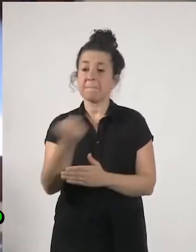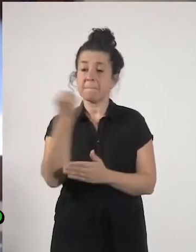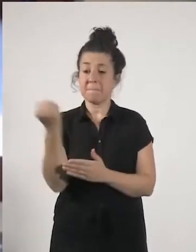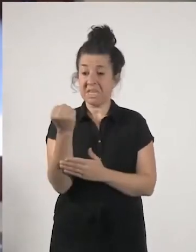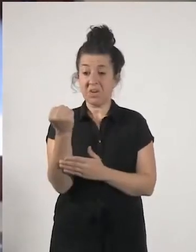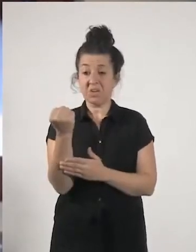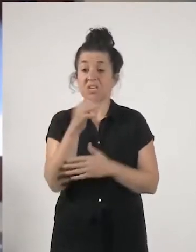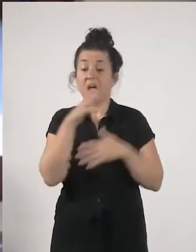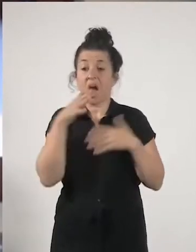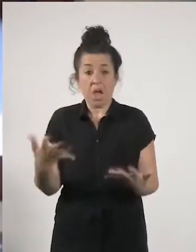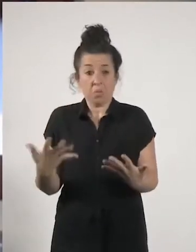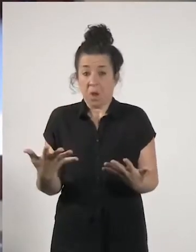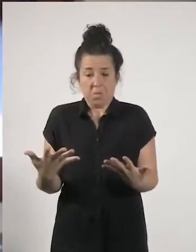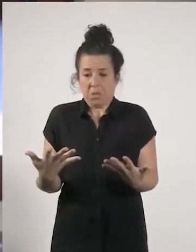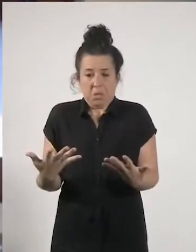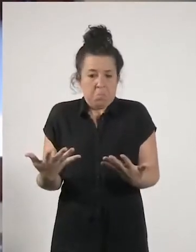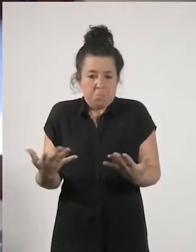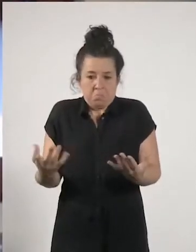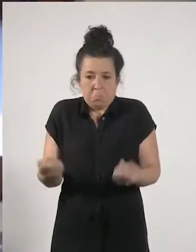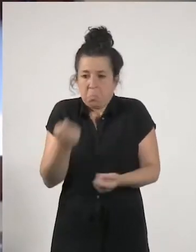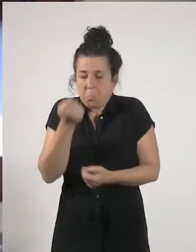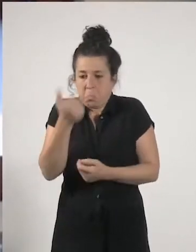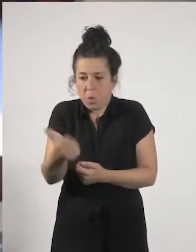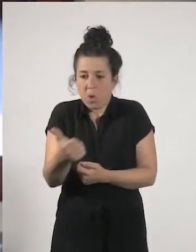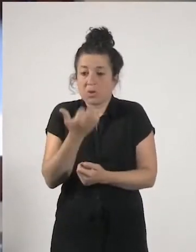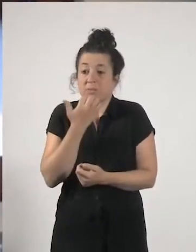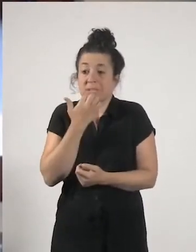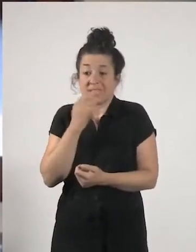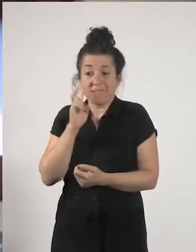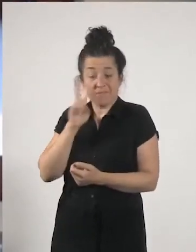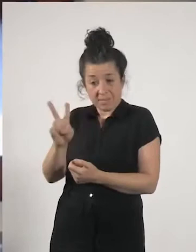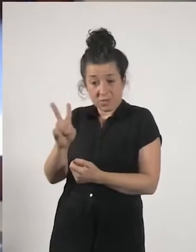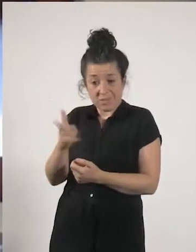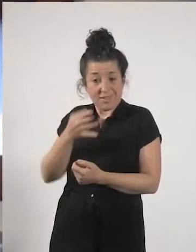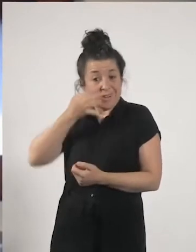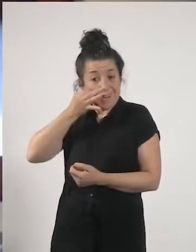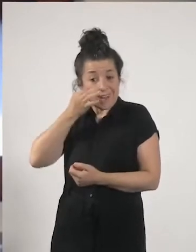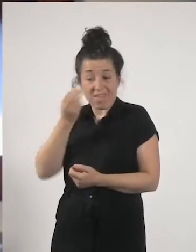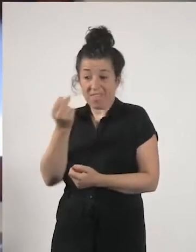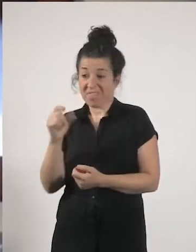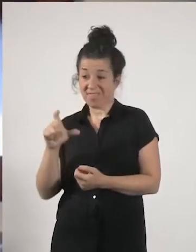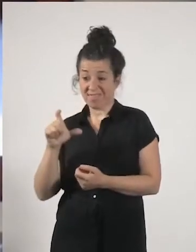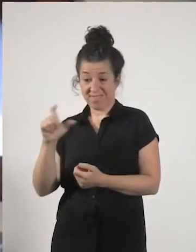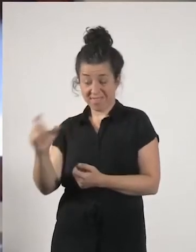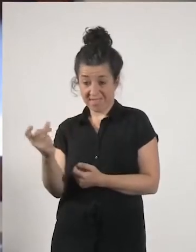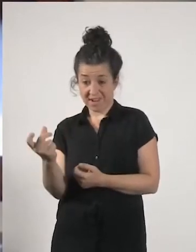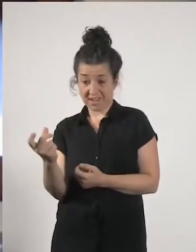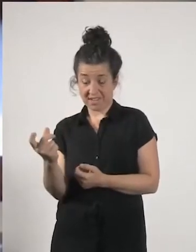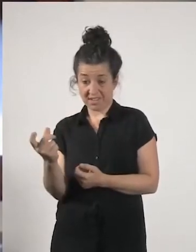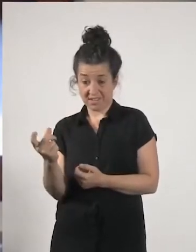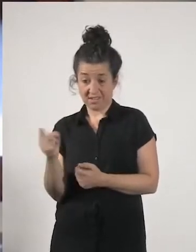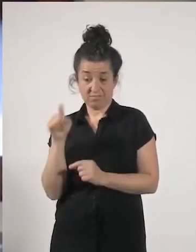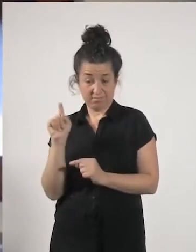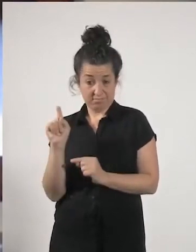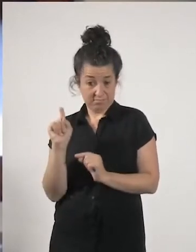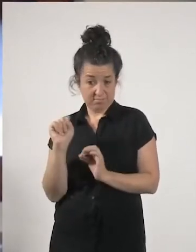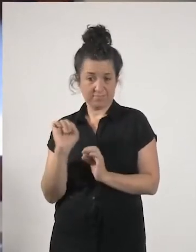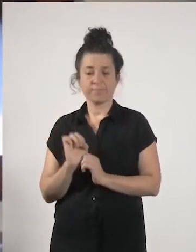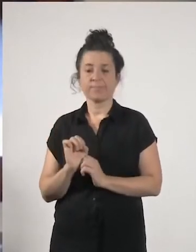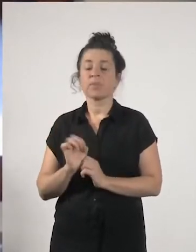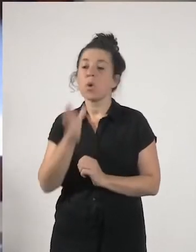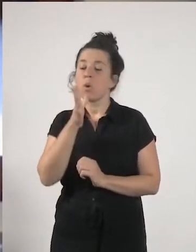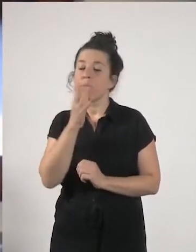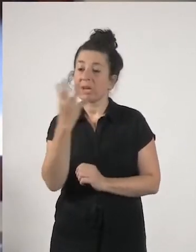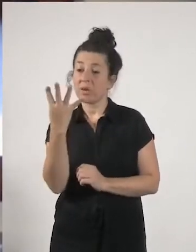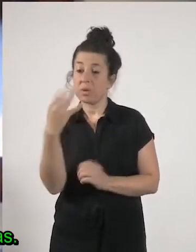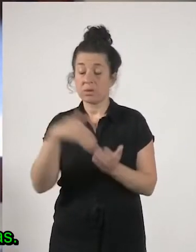no es nada si vemos las cifras que se están barajando con los 4.000 millones y lo que nos ahorramos de quitar las figuras